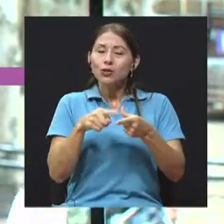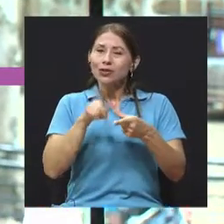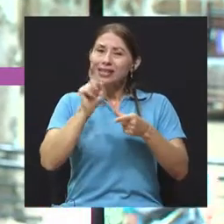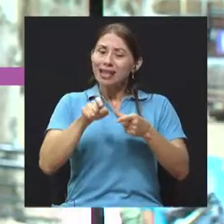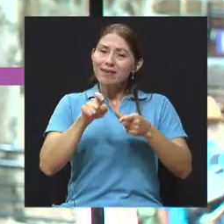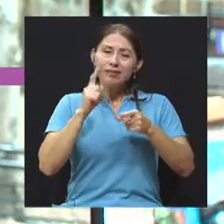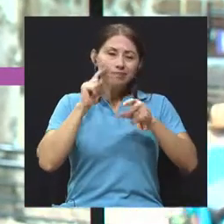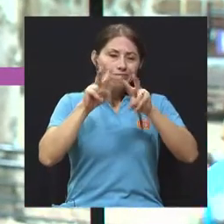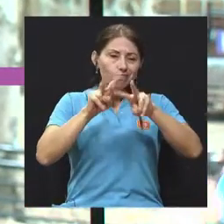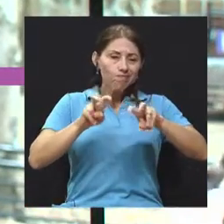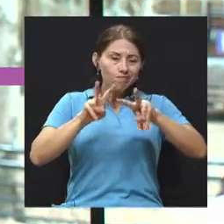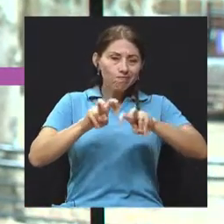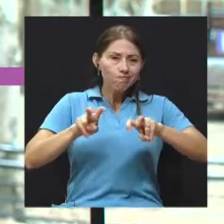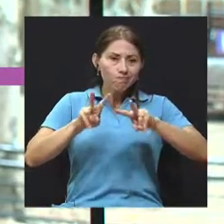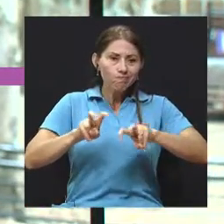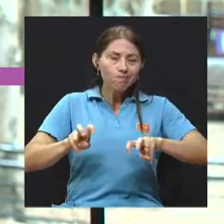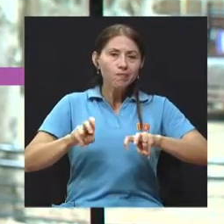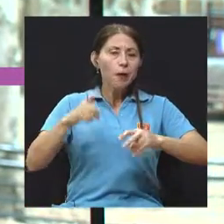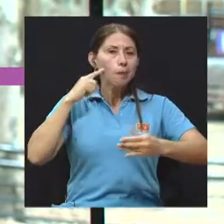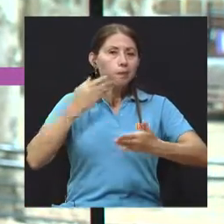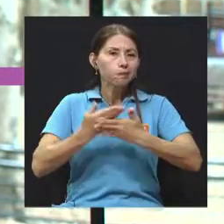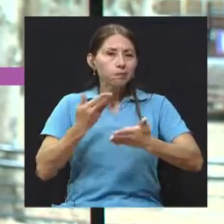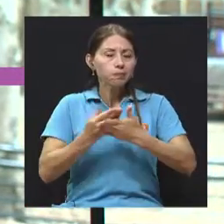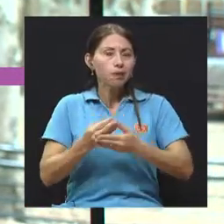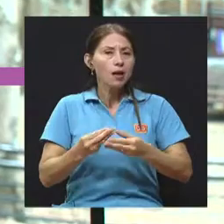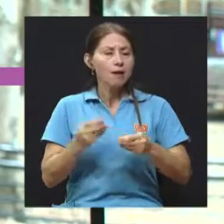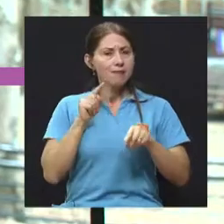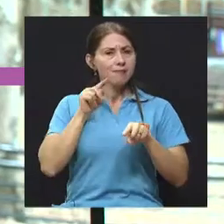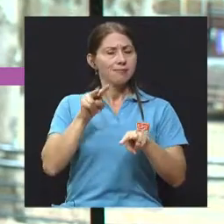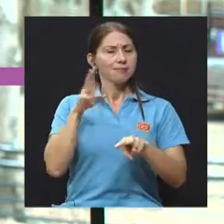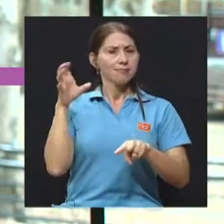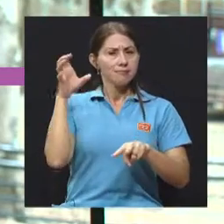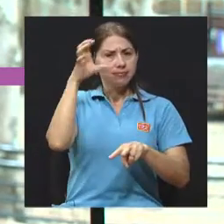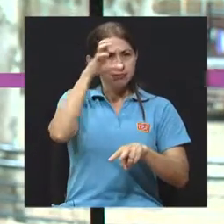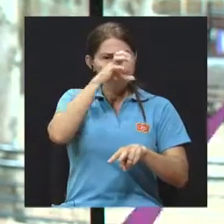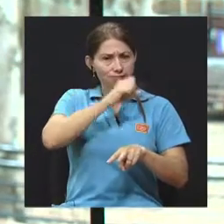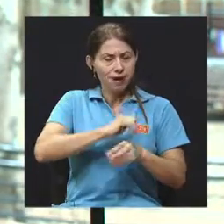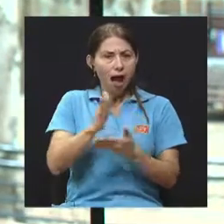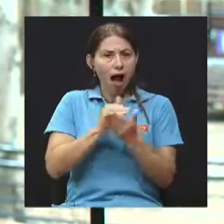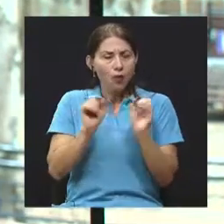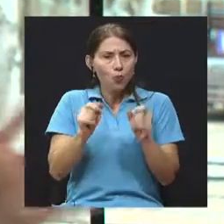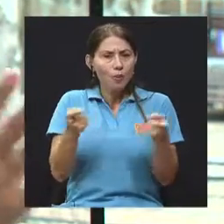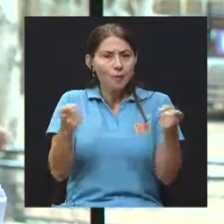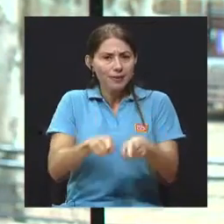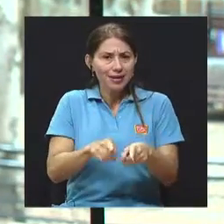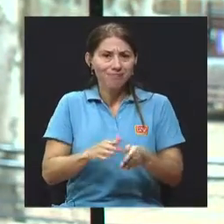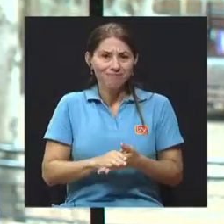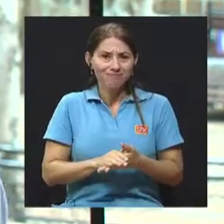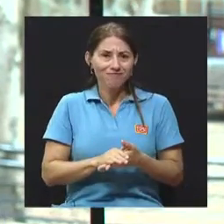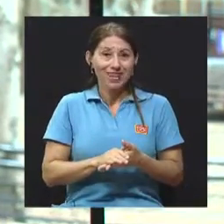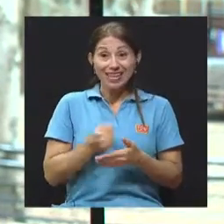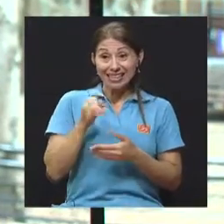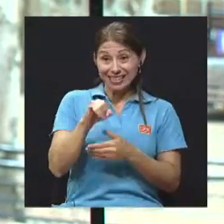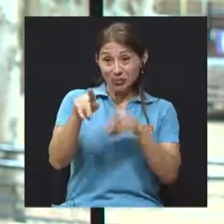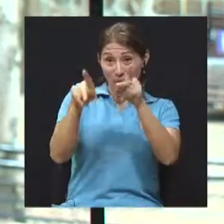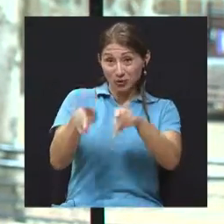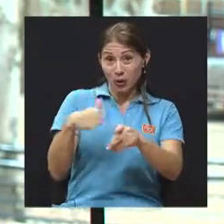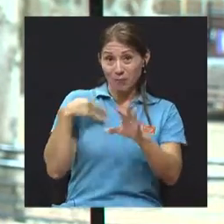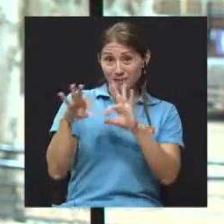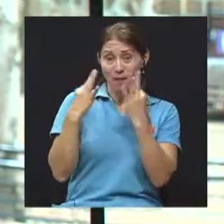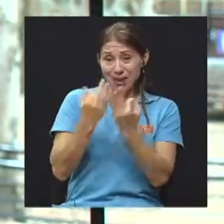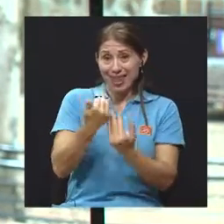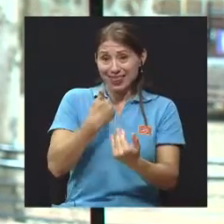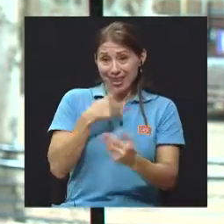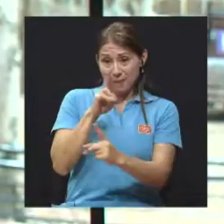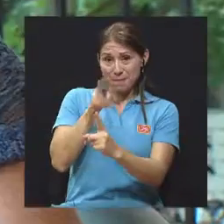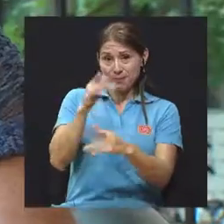ya habrá que consultar, ¿verdad? Habrá que tener más sospecha de que algunas de estas manifestaciones, si ya tengo un familiar, puede que yo esté desarrollando